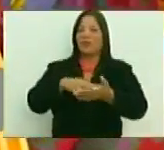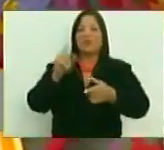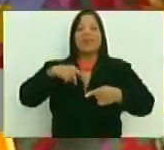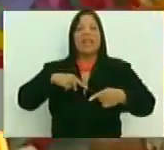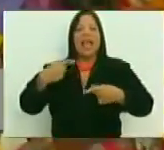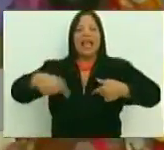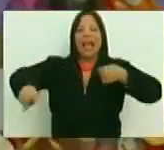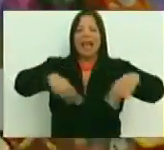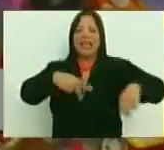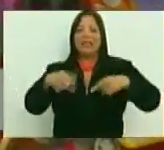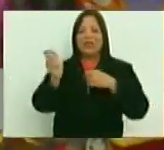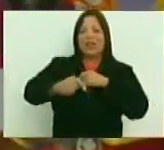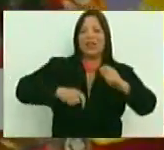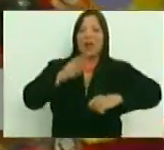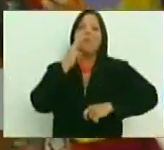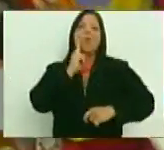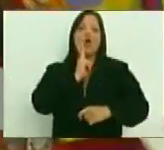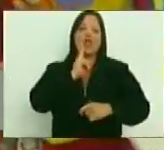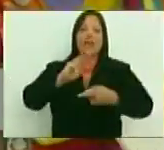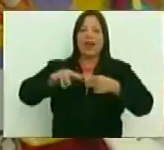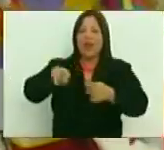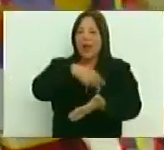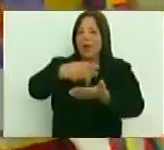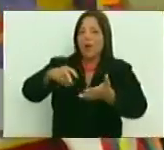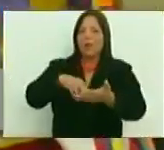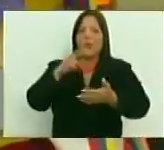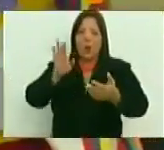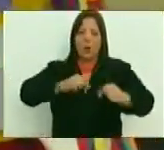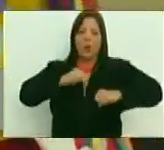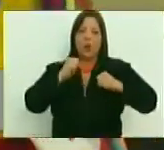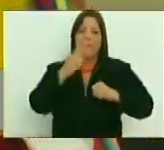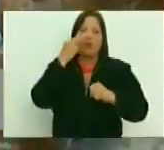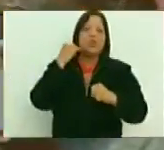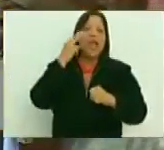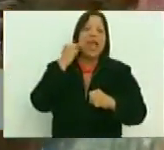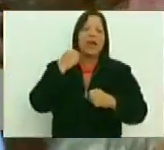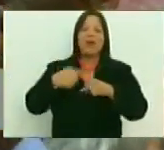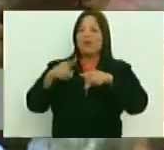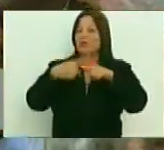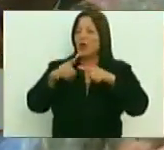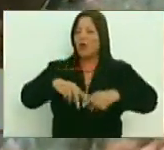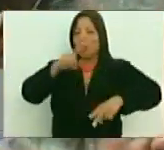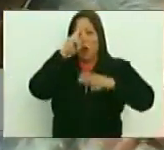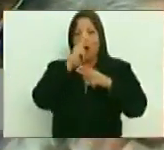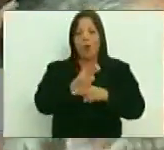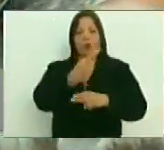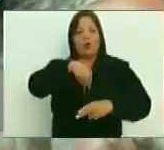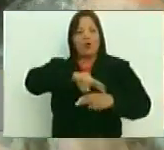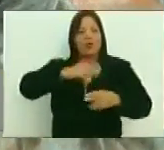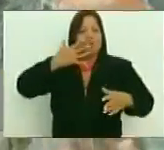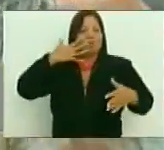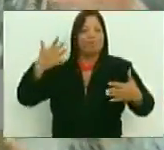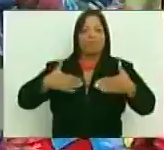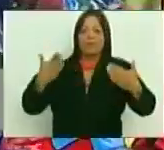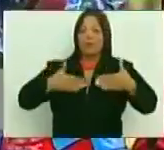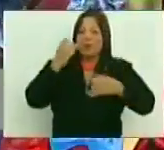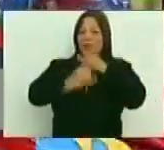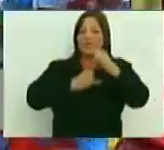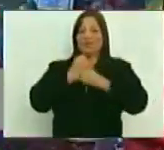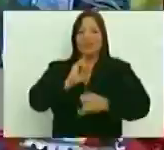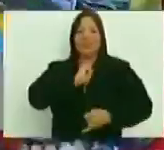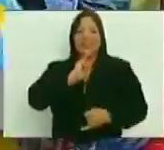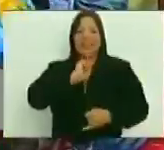el Calixto del Callao, los Mapoyo, los Curagua, todos son orgullo de nuestra identidad cultural